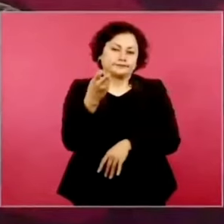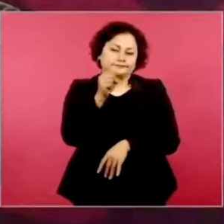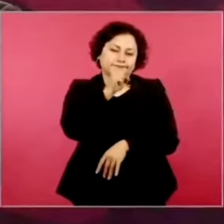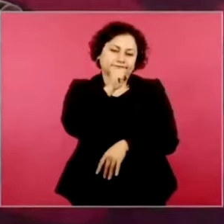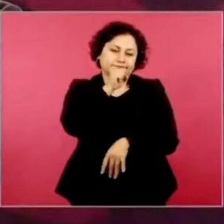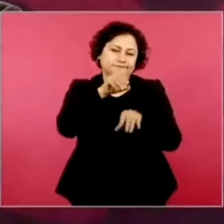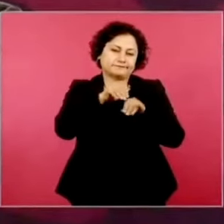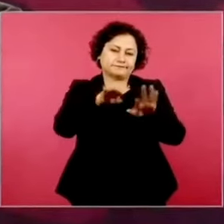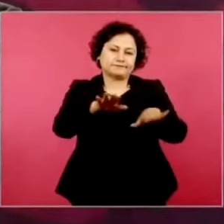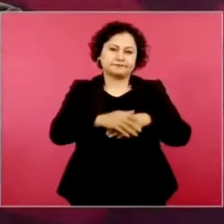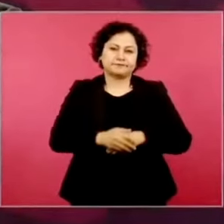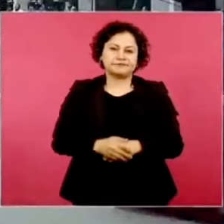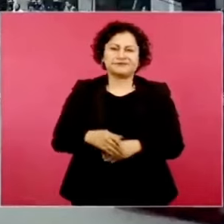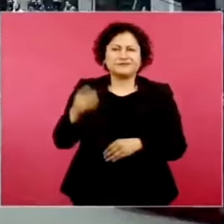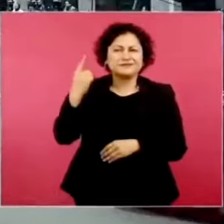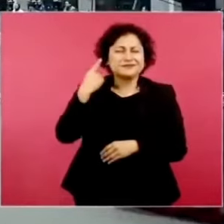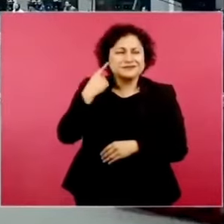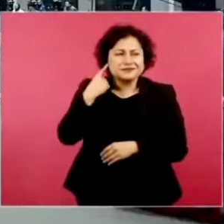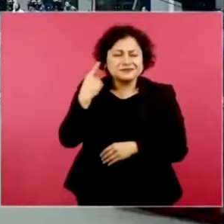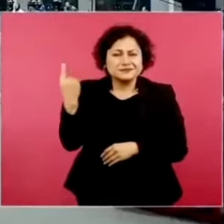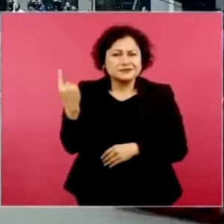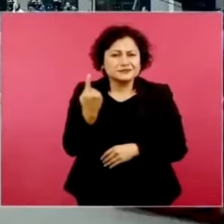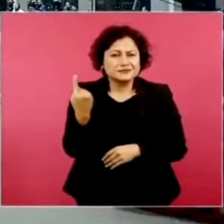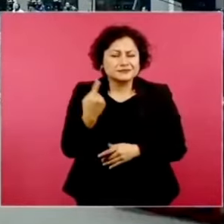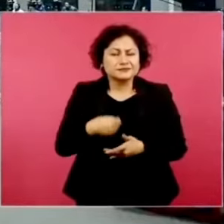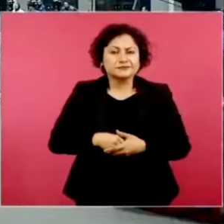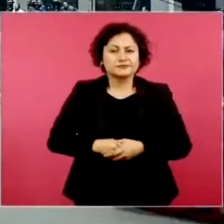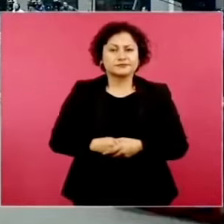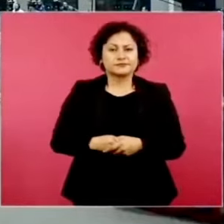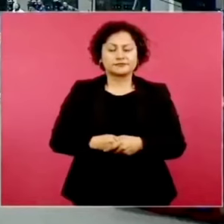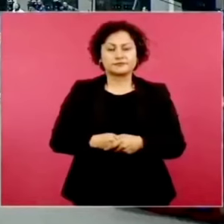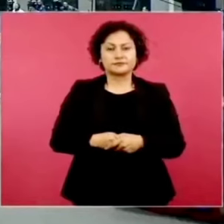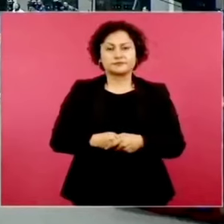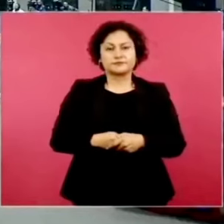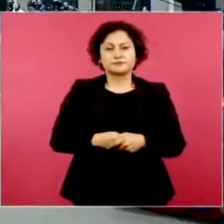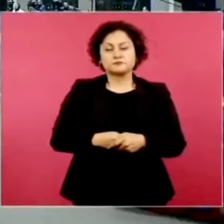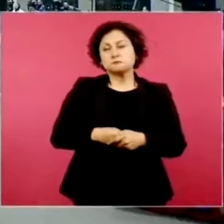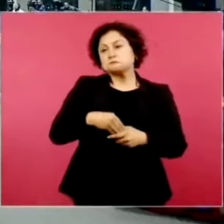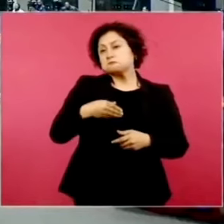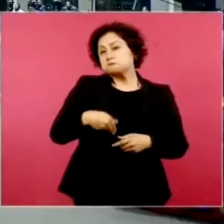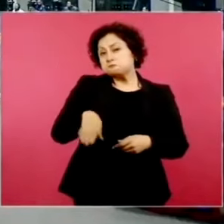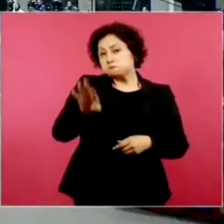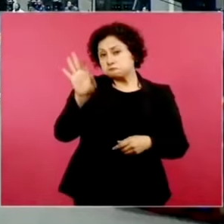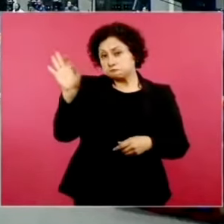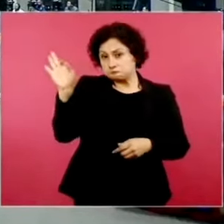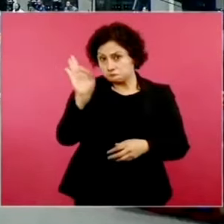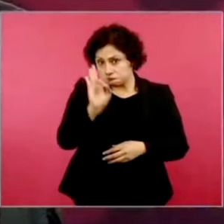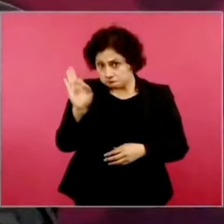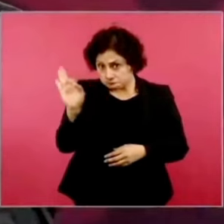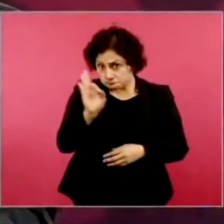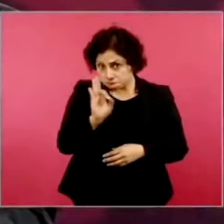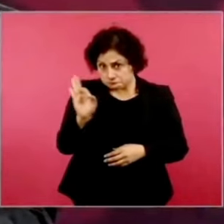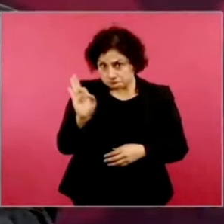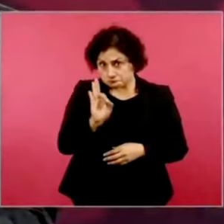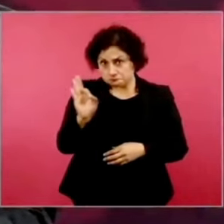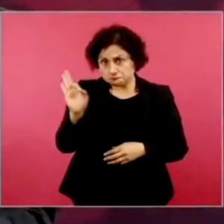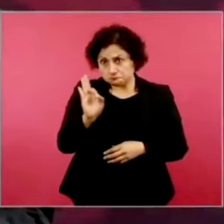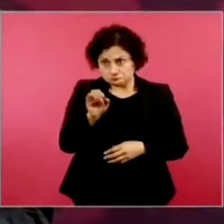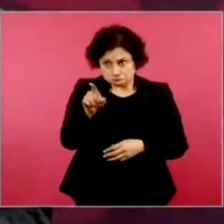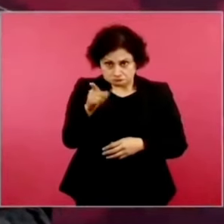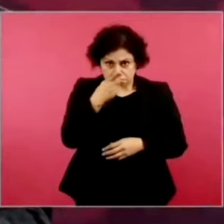¿Mande? ¿Propaganda de los propios grupos criminales? Puede ser de ellos, puede ser de